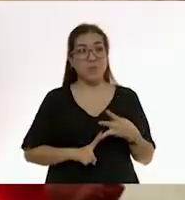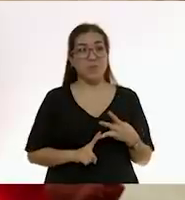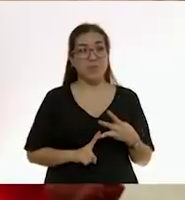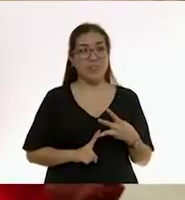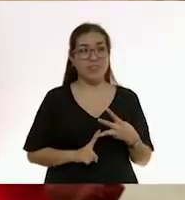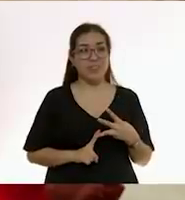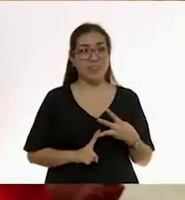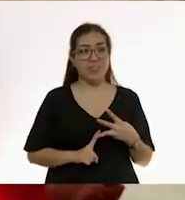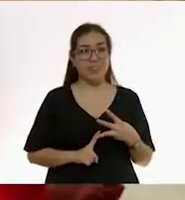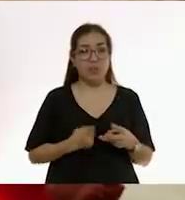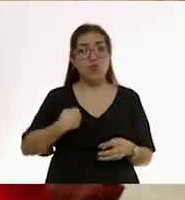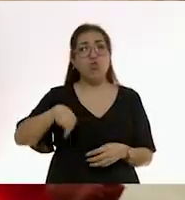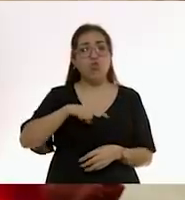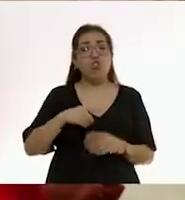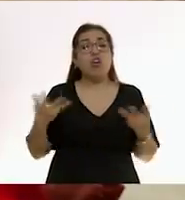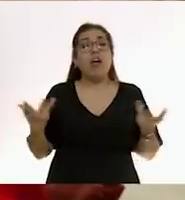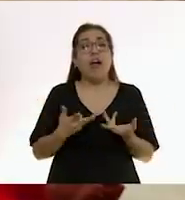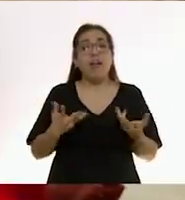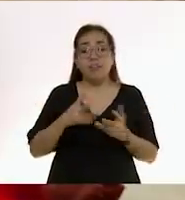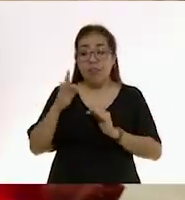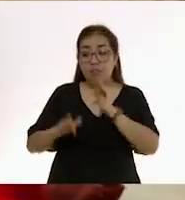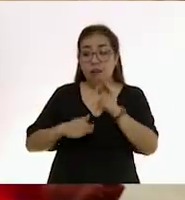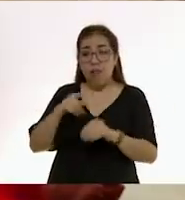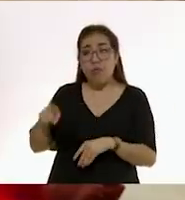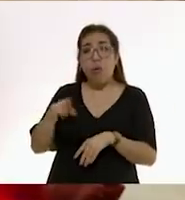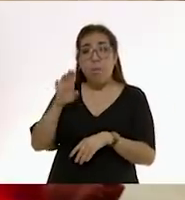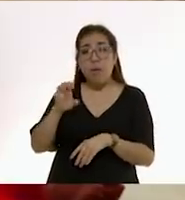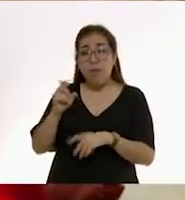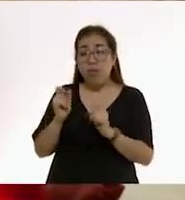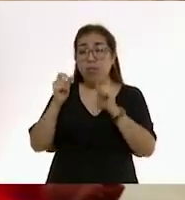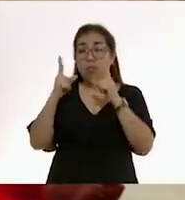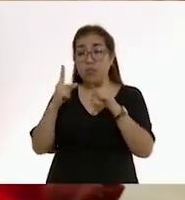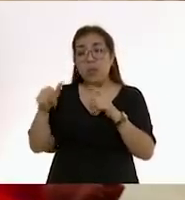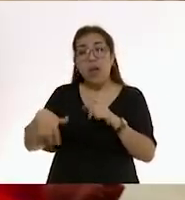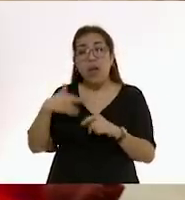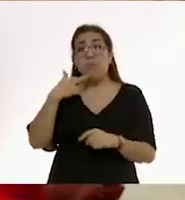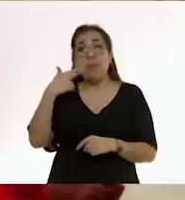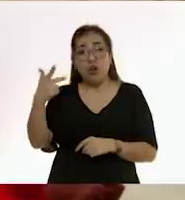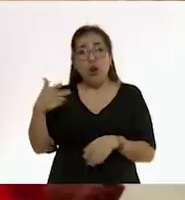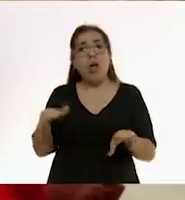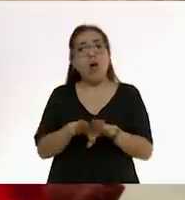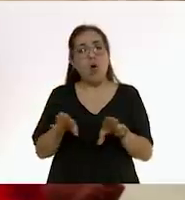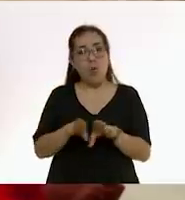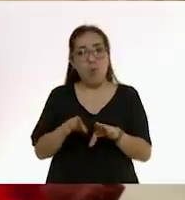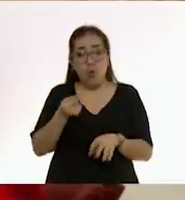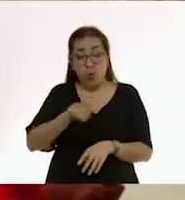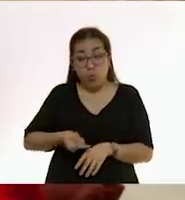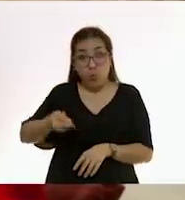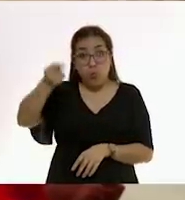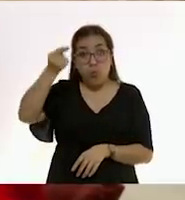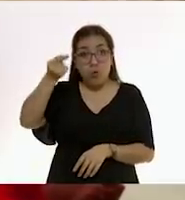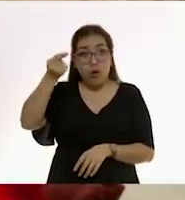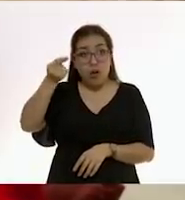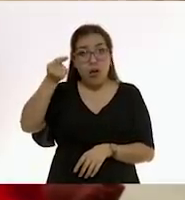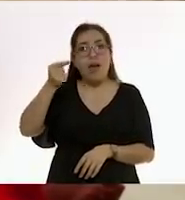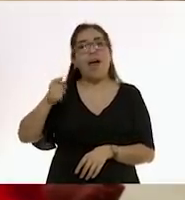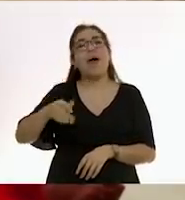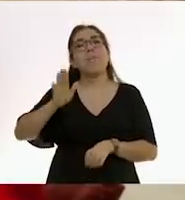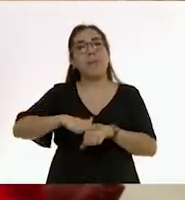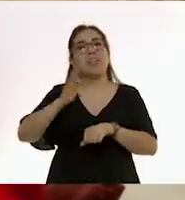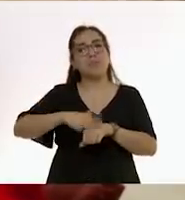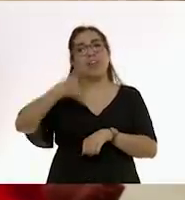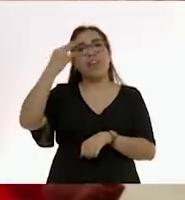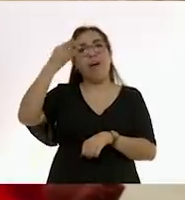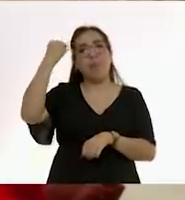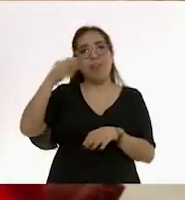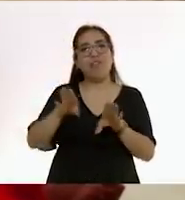¿Qué podemos hacer para que los bebés, aunque se despierten, duerman un poco mejor? conforme van creciendo, cada vez van a durmiendo mejor y mejor.